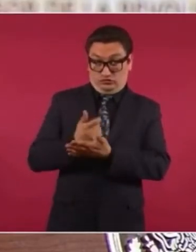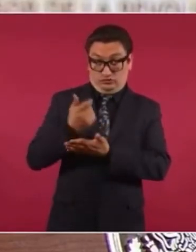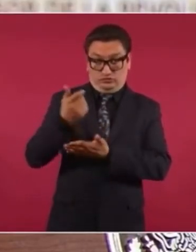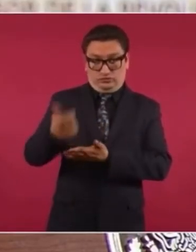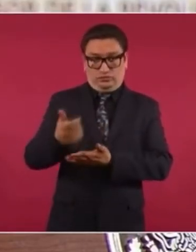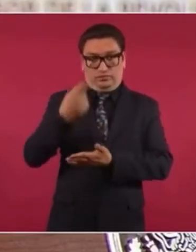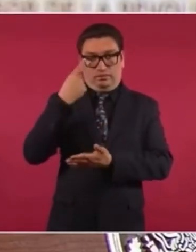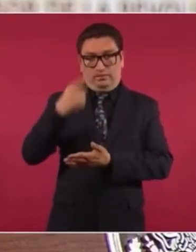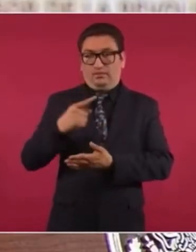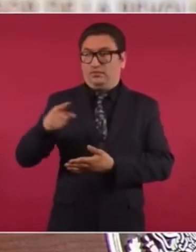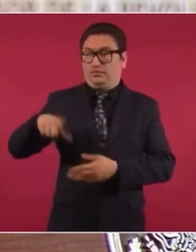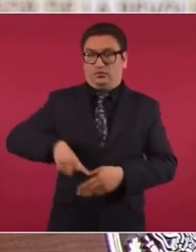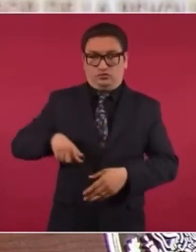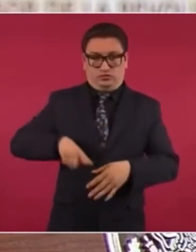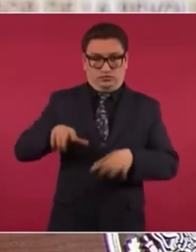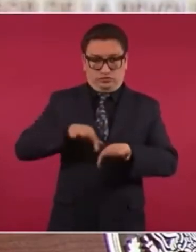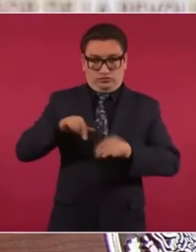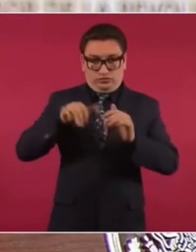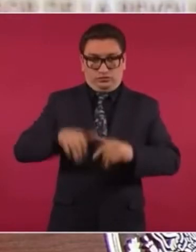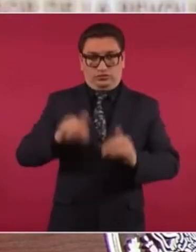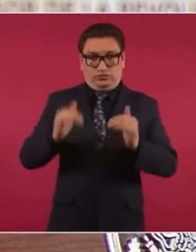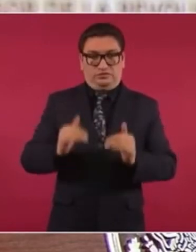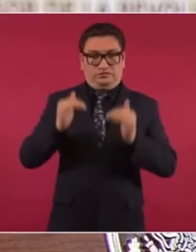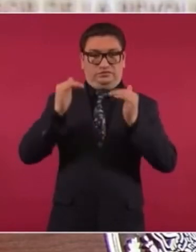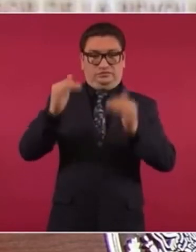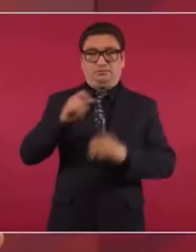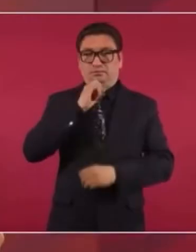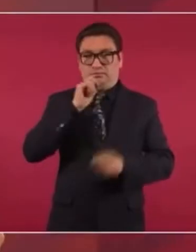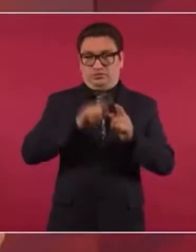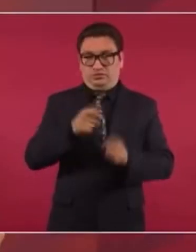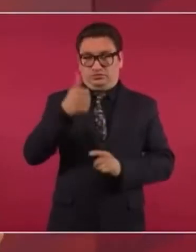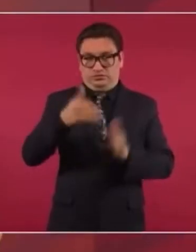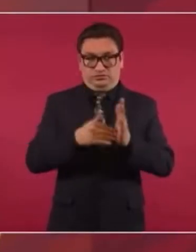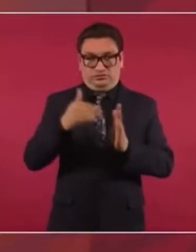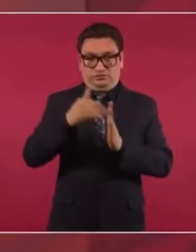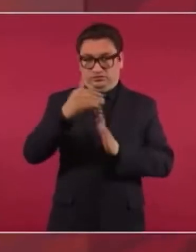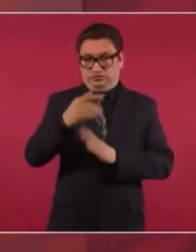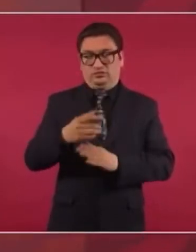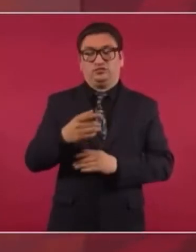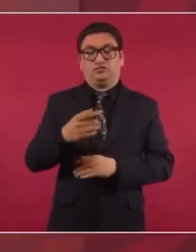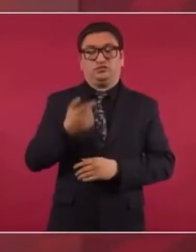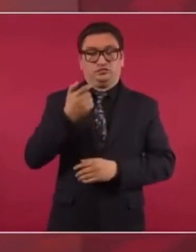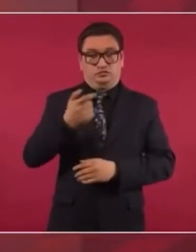para altos funcionarios públicos, que también costaba seis mil millones de pesos al año?